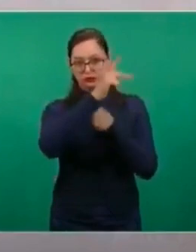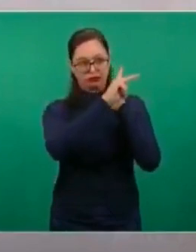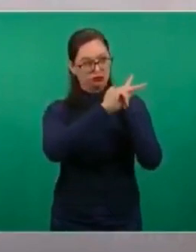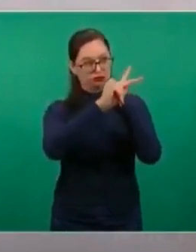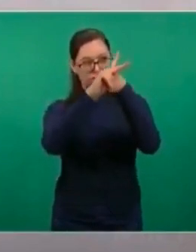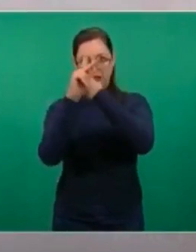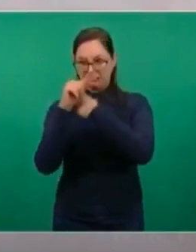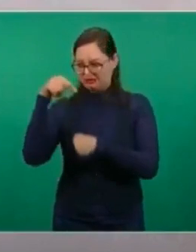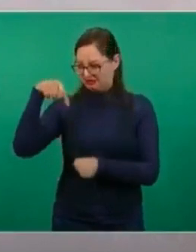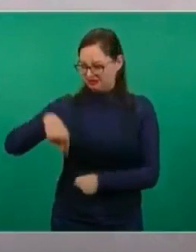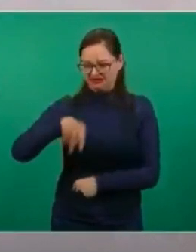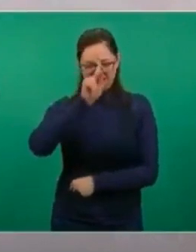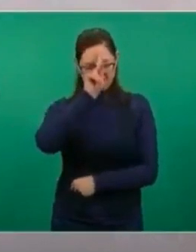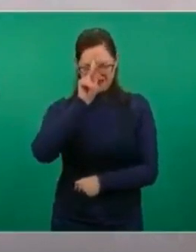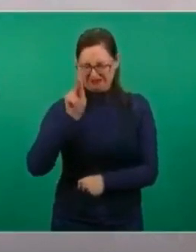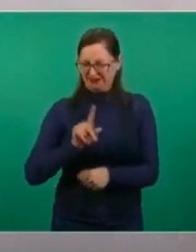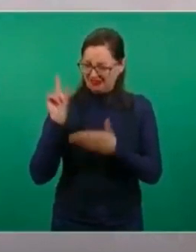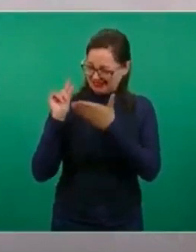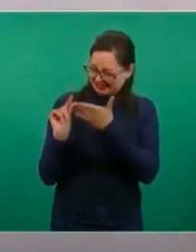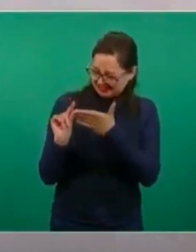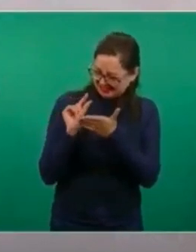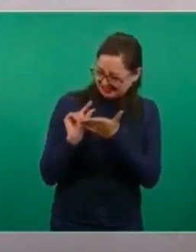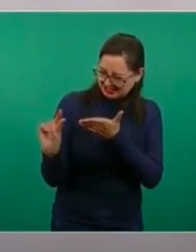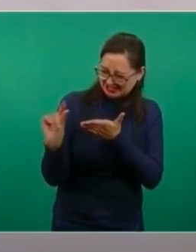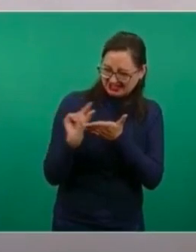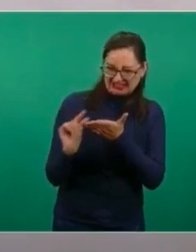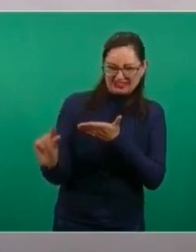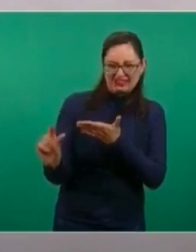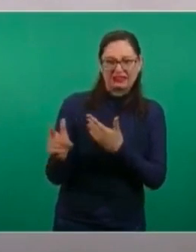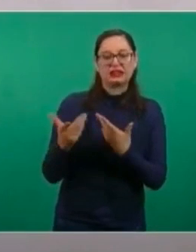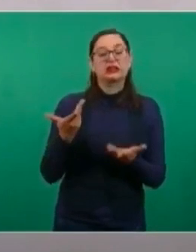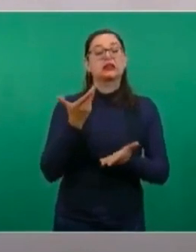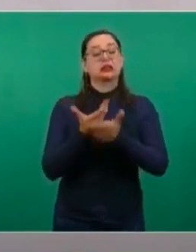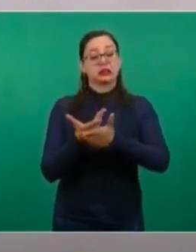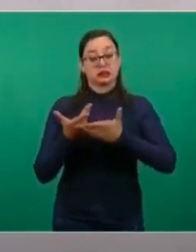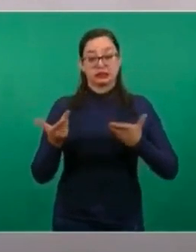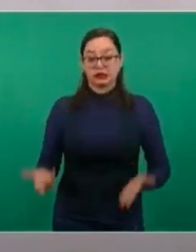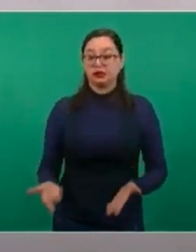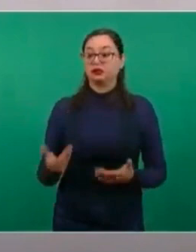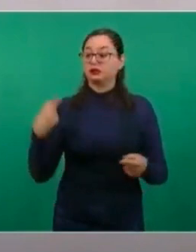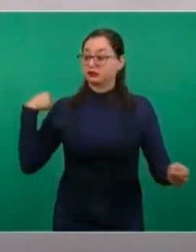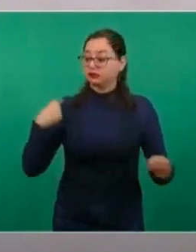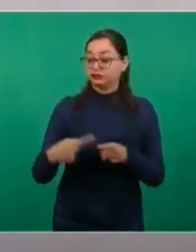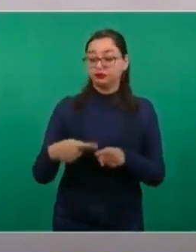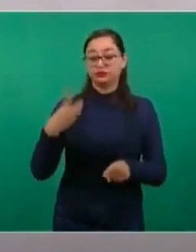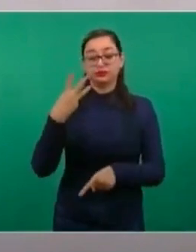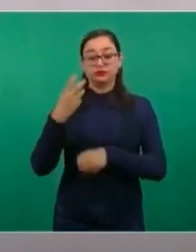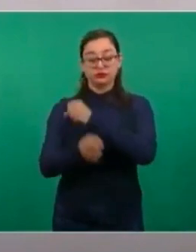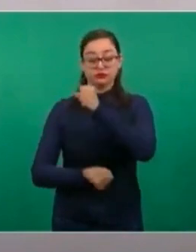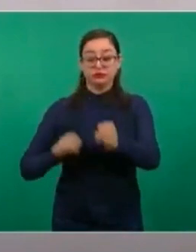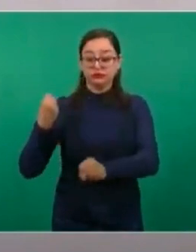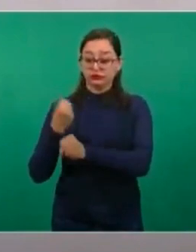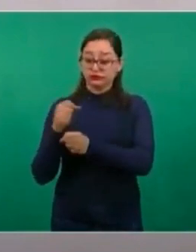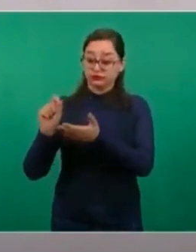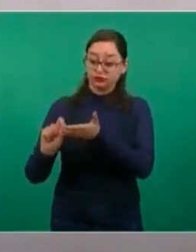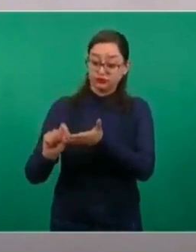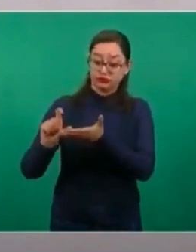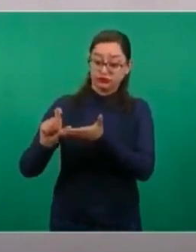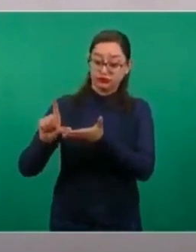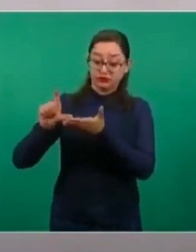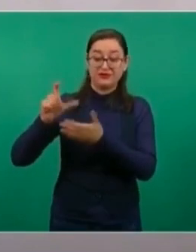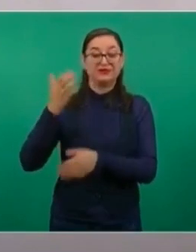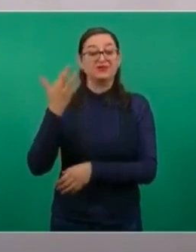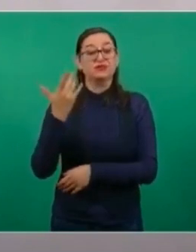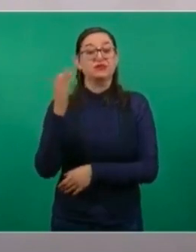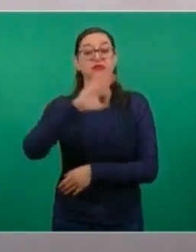los salarios mínimos. Hemos aumentado el salario en lo que va de nuestro gobierno casi 50